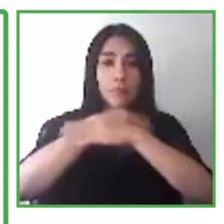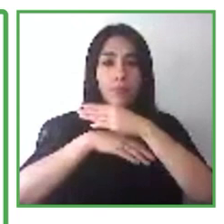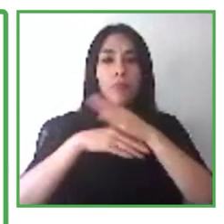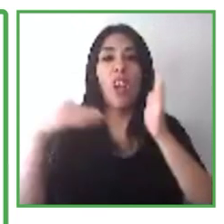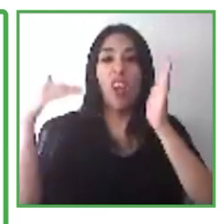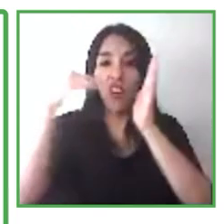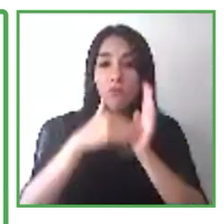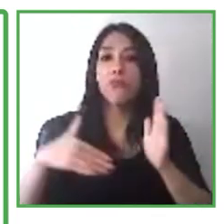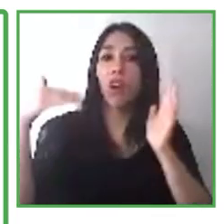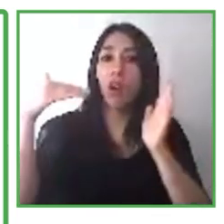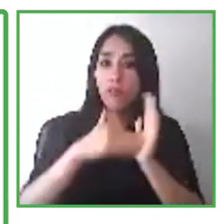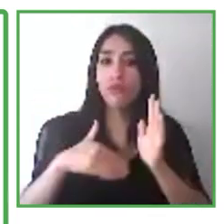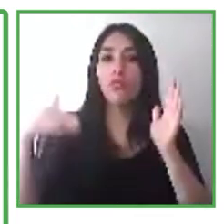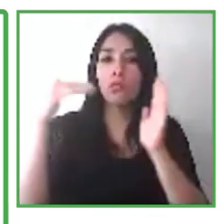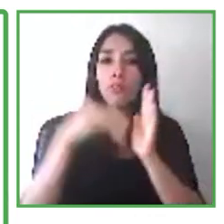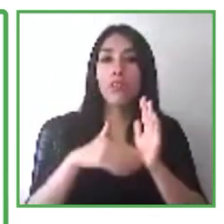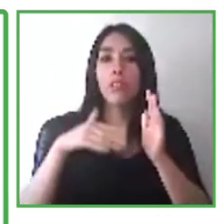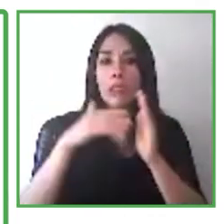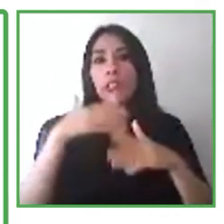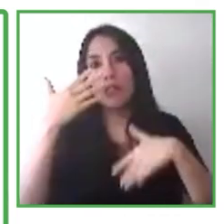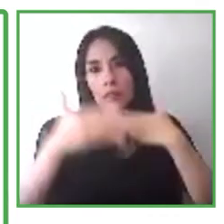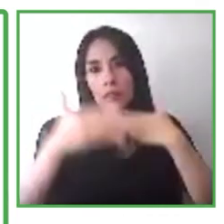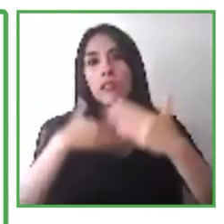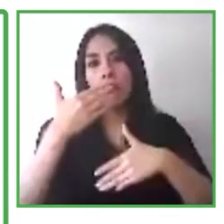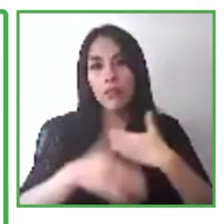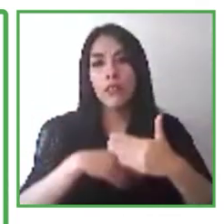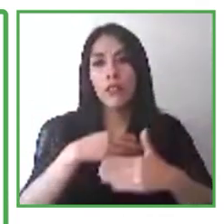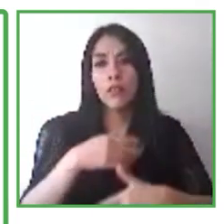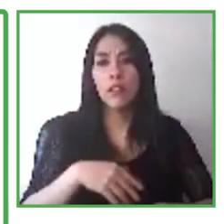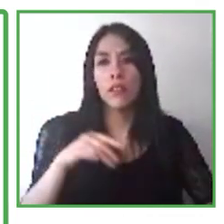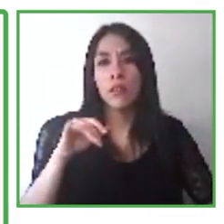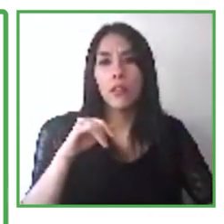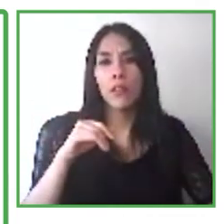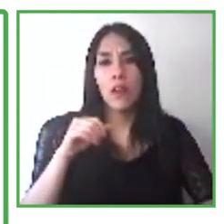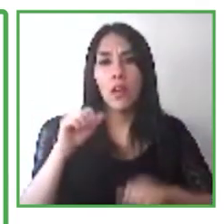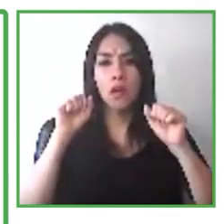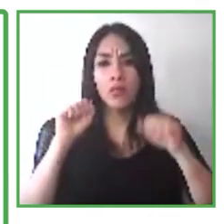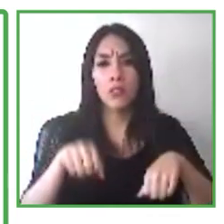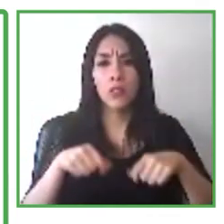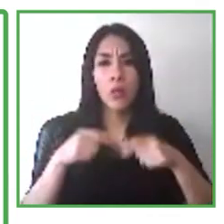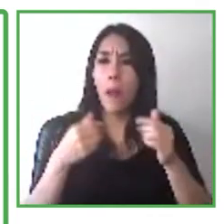más tareas que tengan que ver con procesos iterativos.